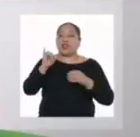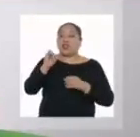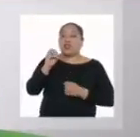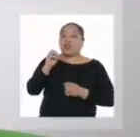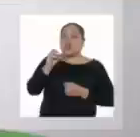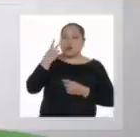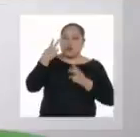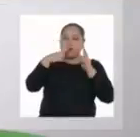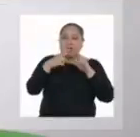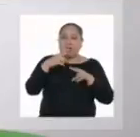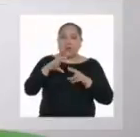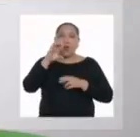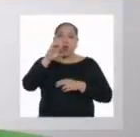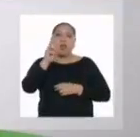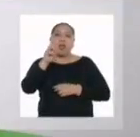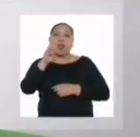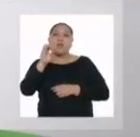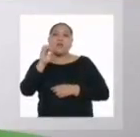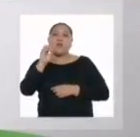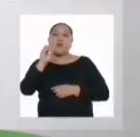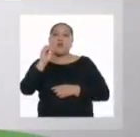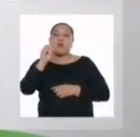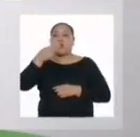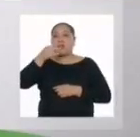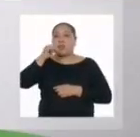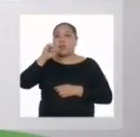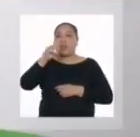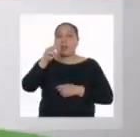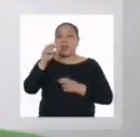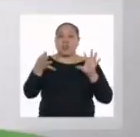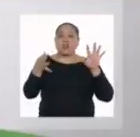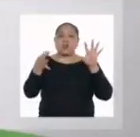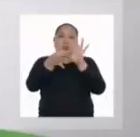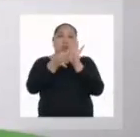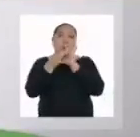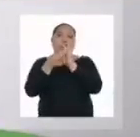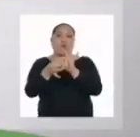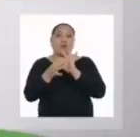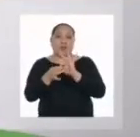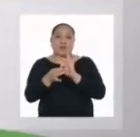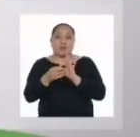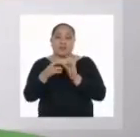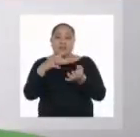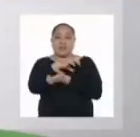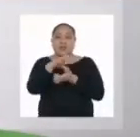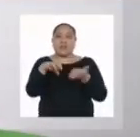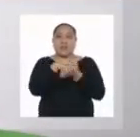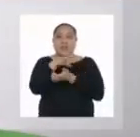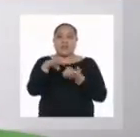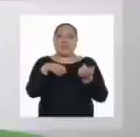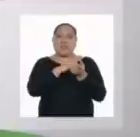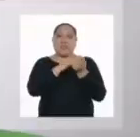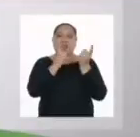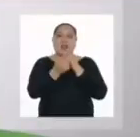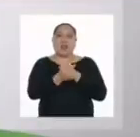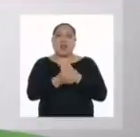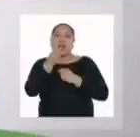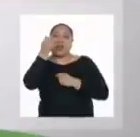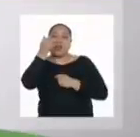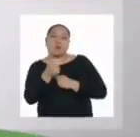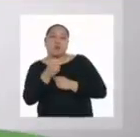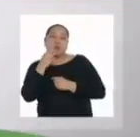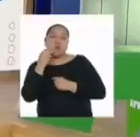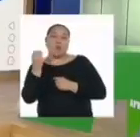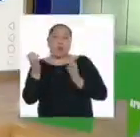carbohidratos y formando un enlace amilosa yodo. Es por eso que la mezcla se volvió entre azul y